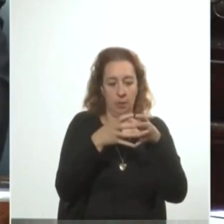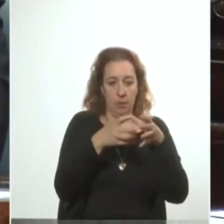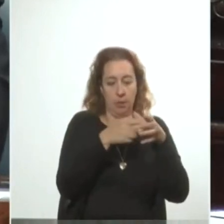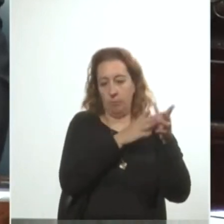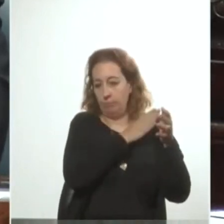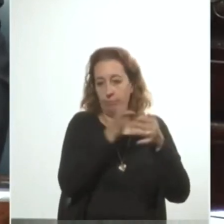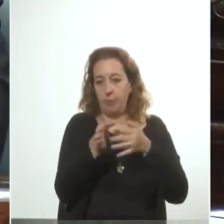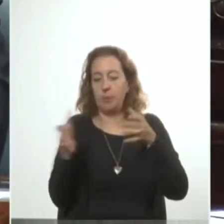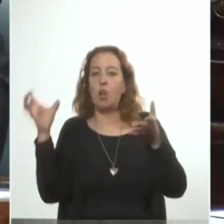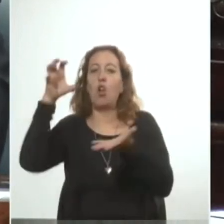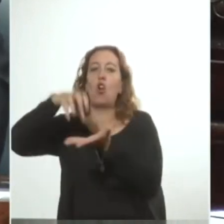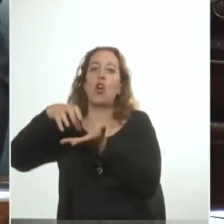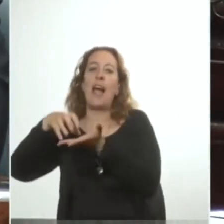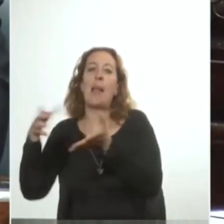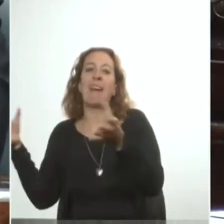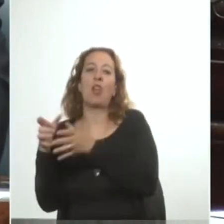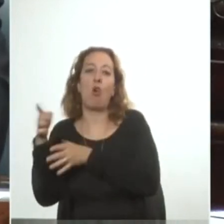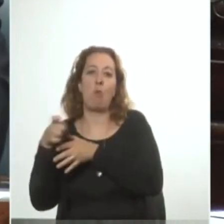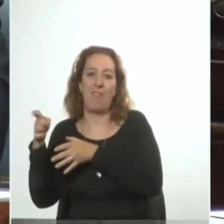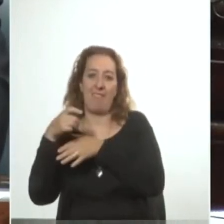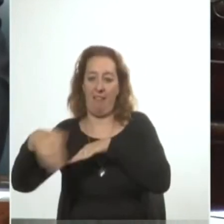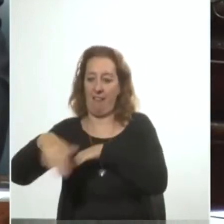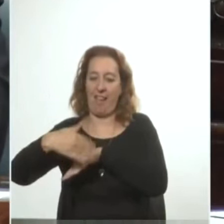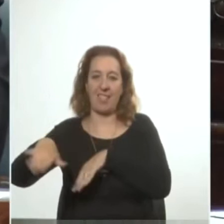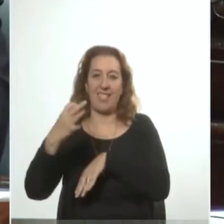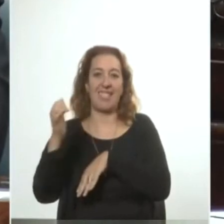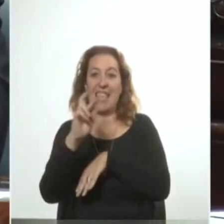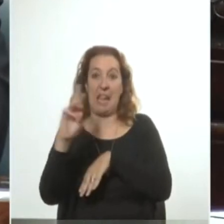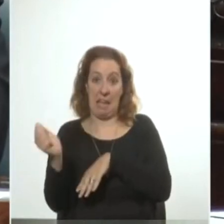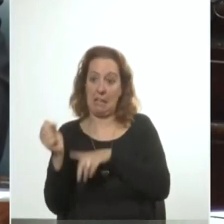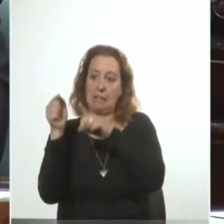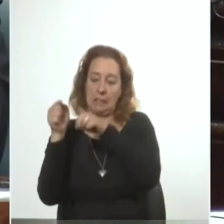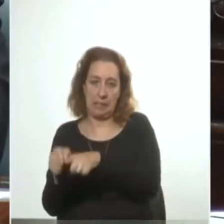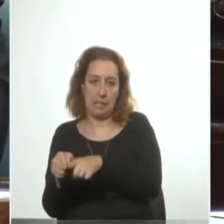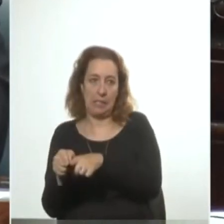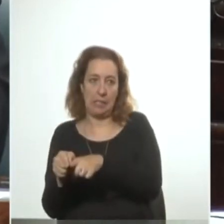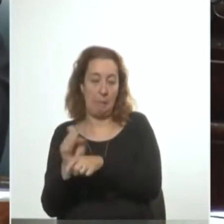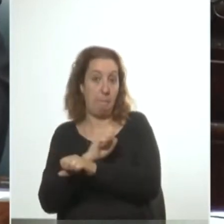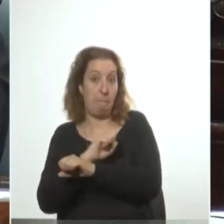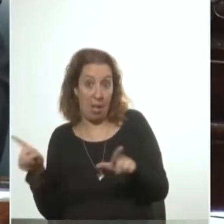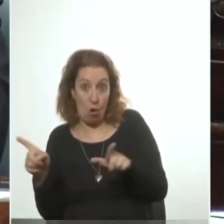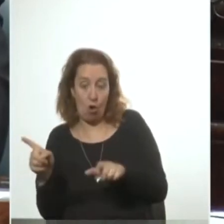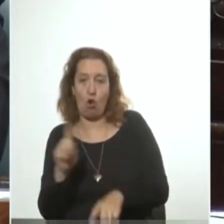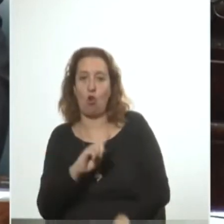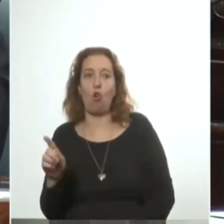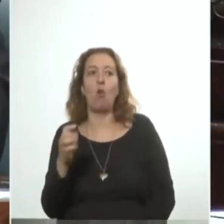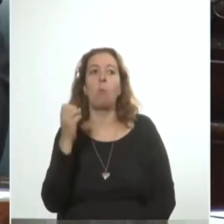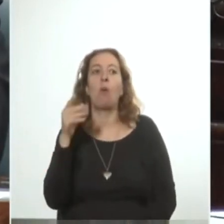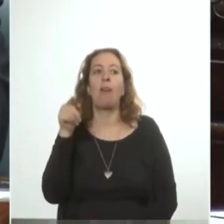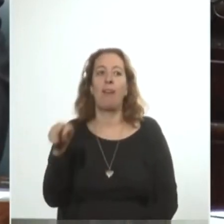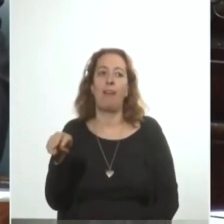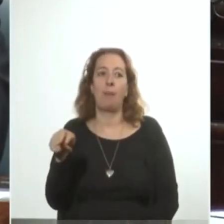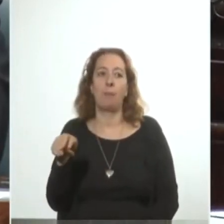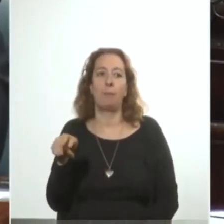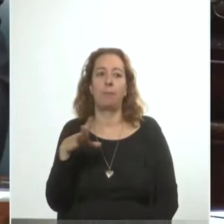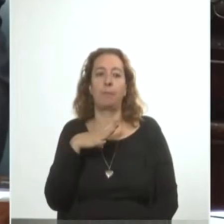Partido Comunista de la calle Sierra y la situación no pasa a mayores, porque allí se estaba llevando a cabo